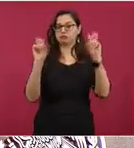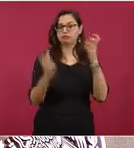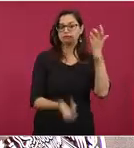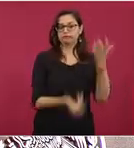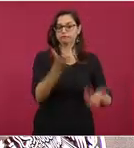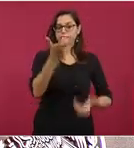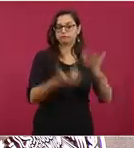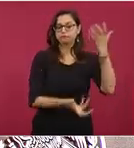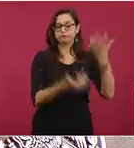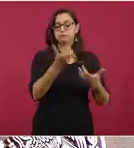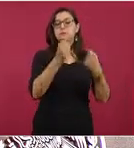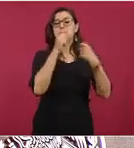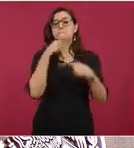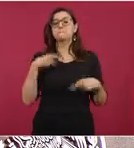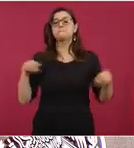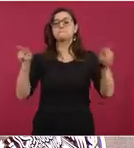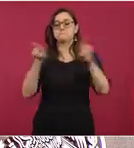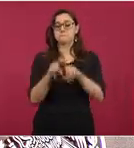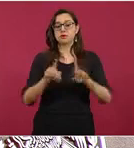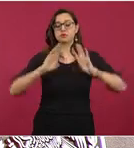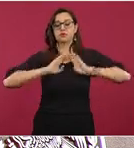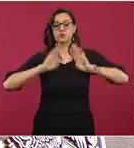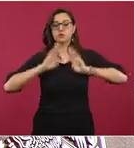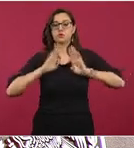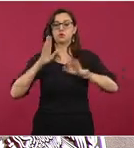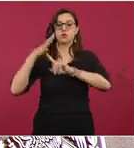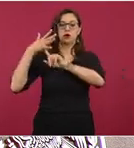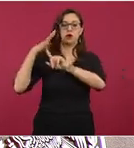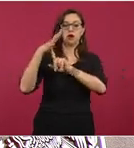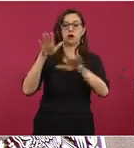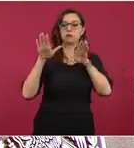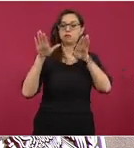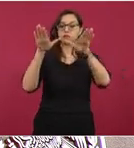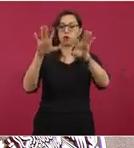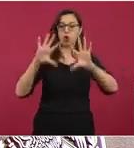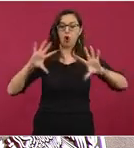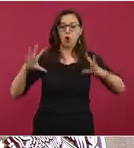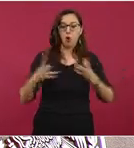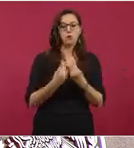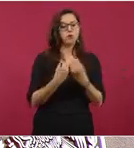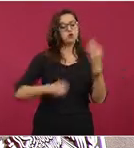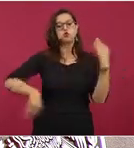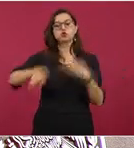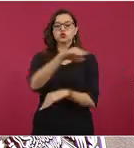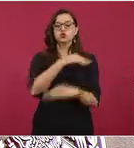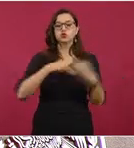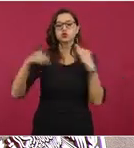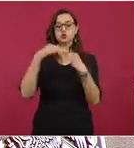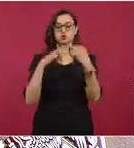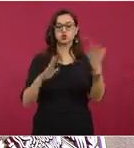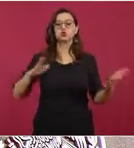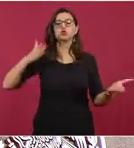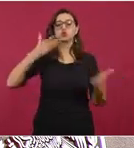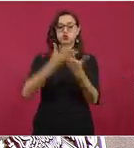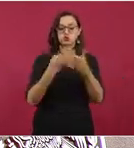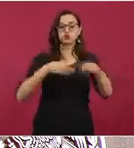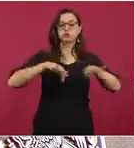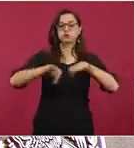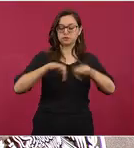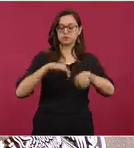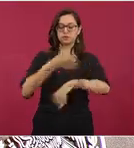incluyendo a la Fuerza Aérea Mexicana, todos estuvimos ahí de manera coordinando, trabajando.